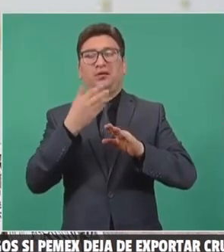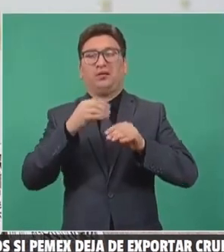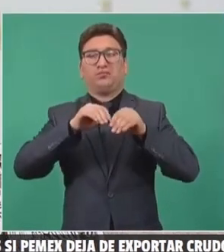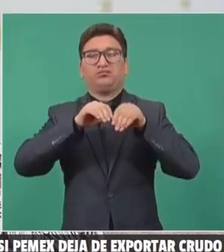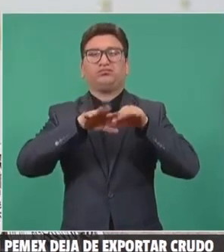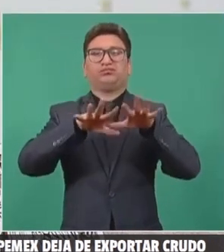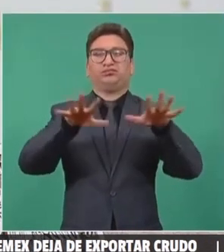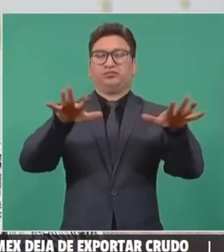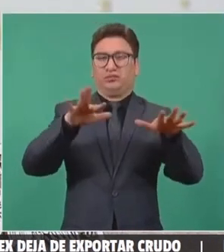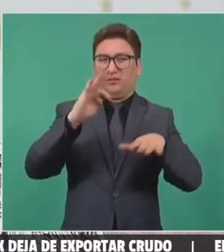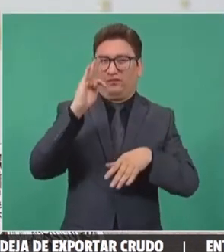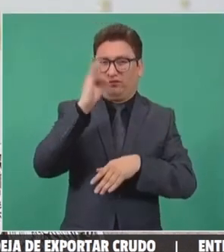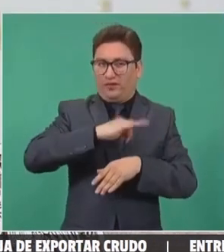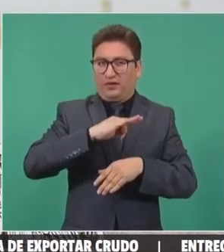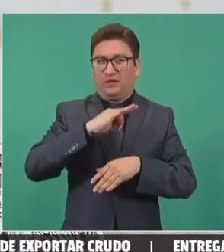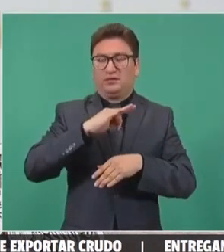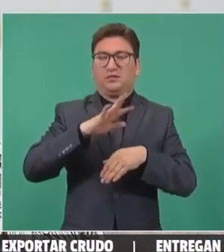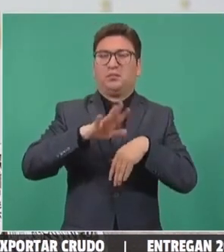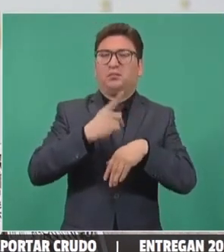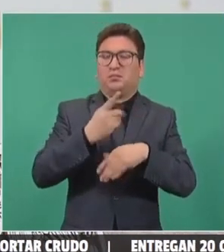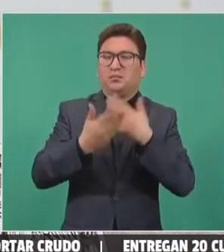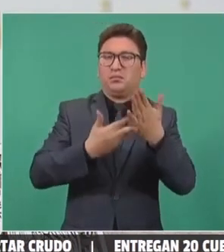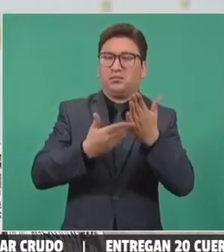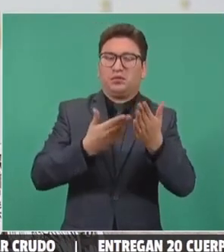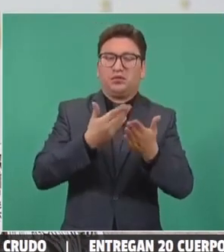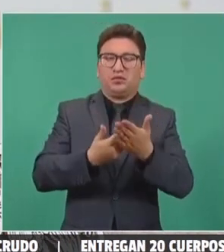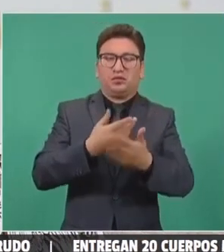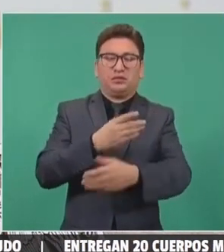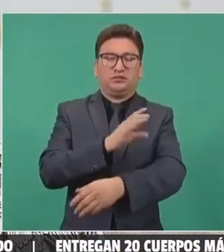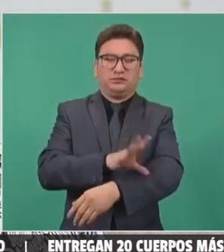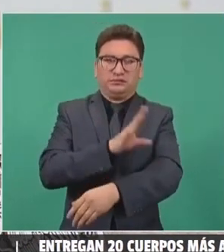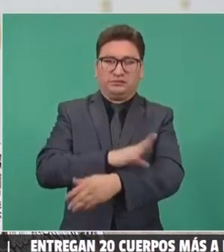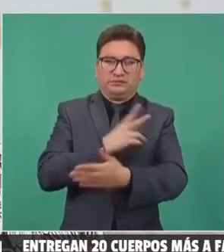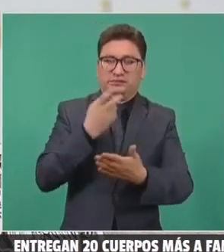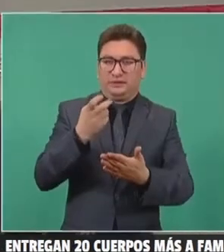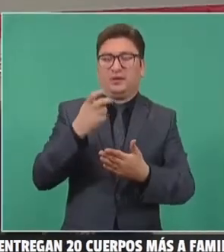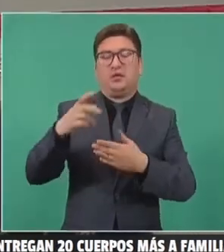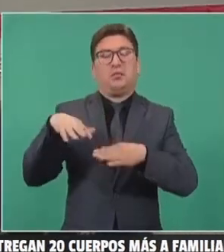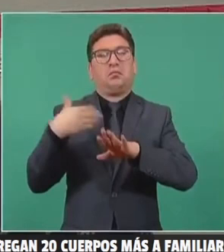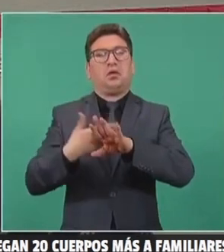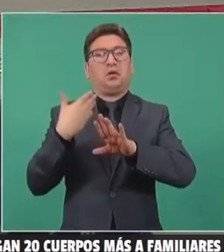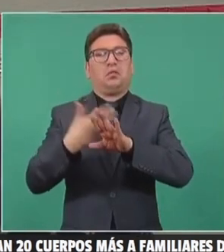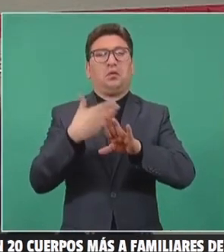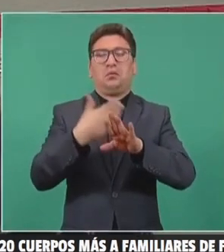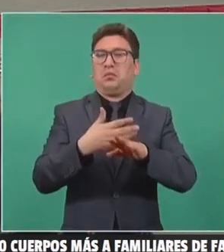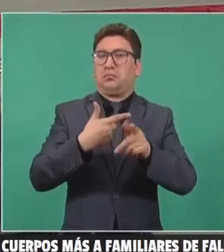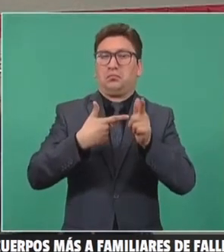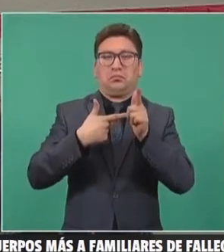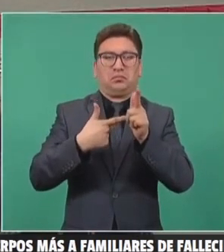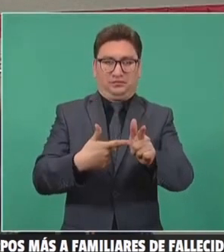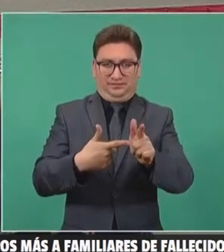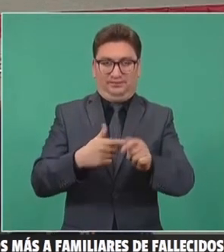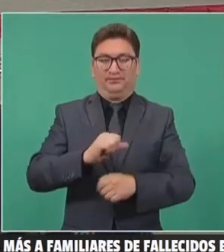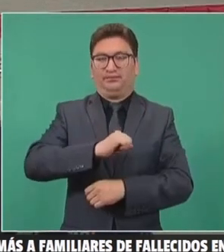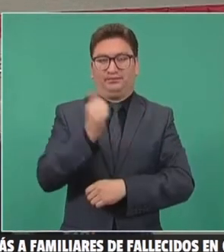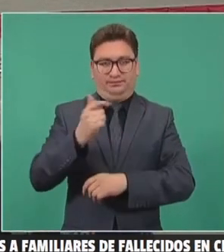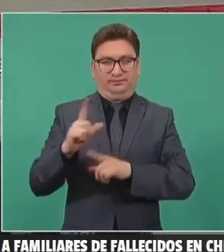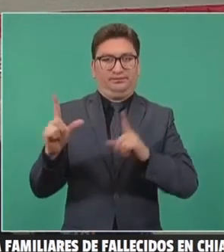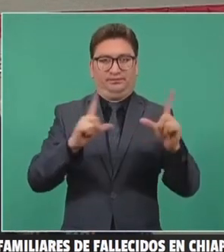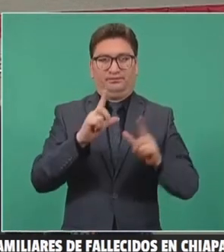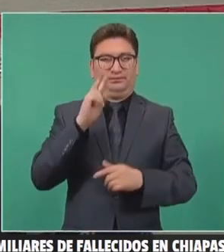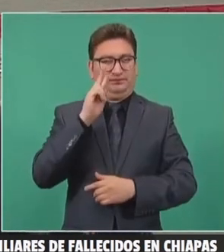desinformación en contra de la iniciativa. Y esta campaña no cesa. Siguiente, por favor.